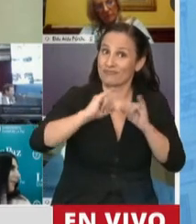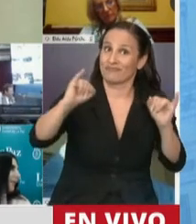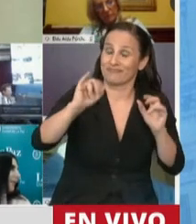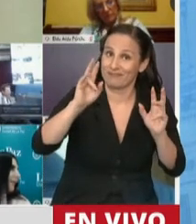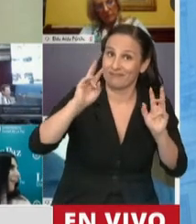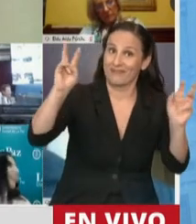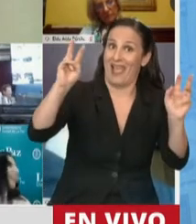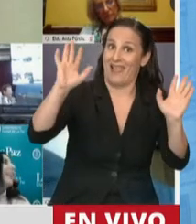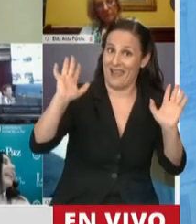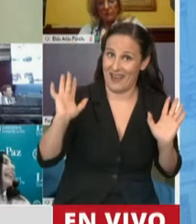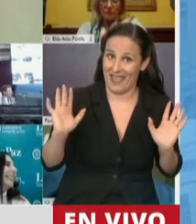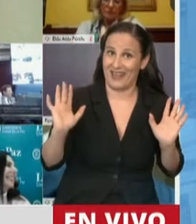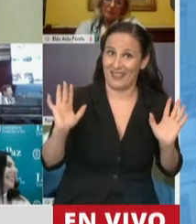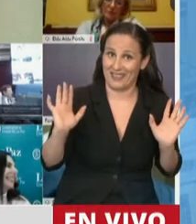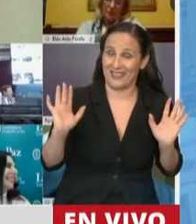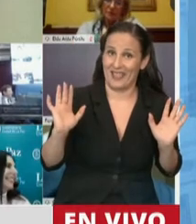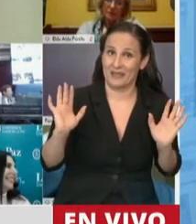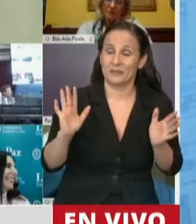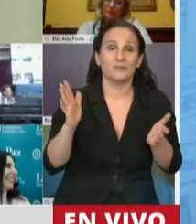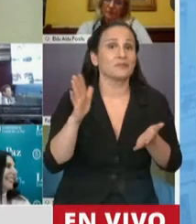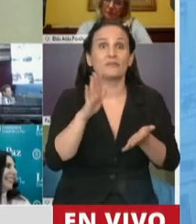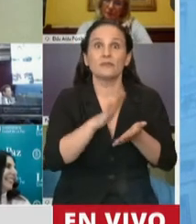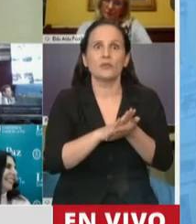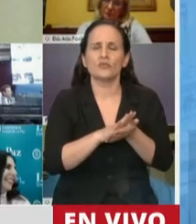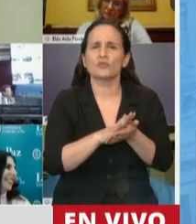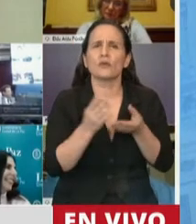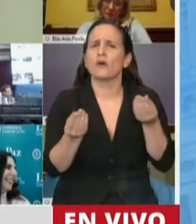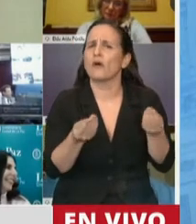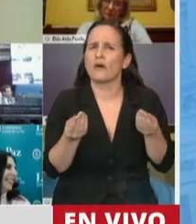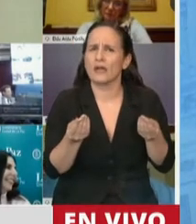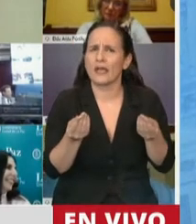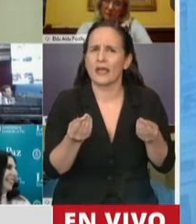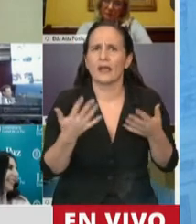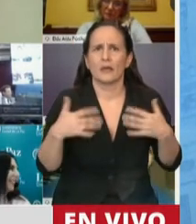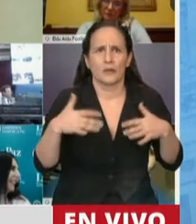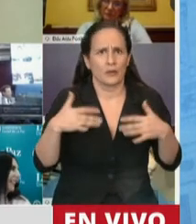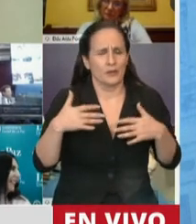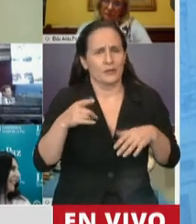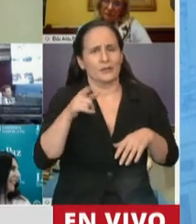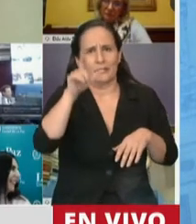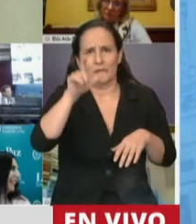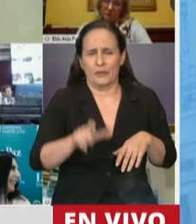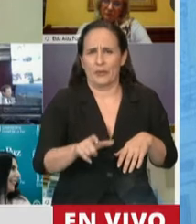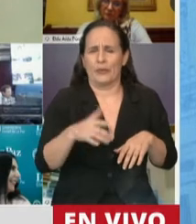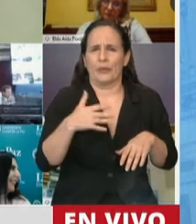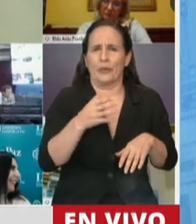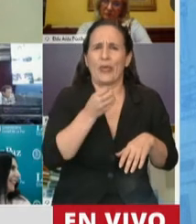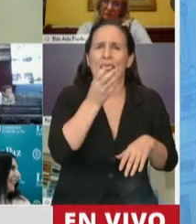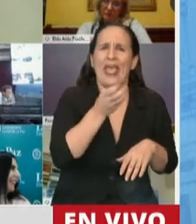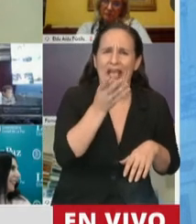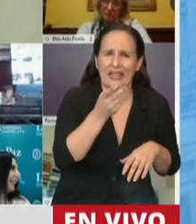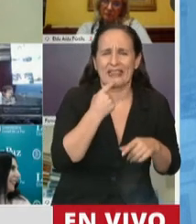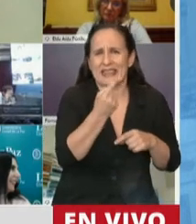bancada sobre la inmensa cantidad de declaraciones, de